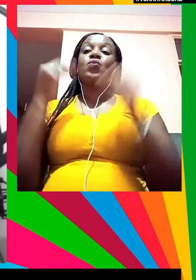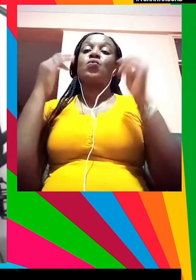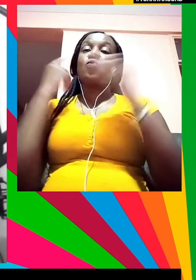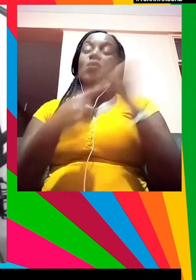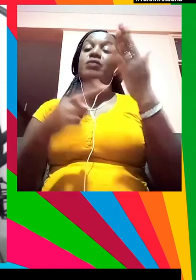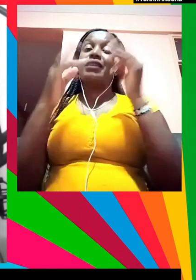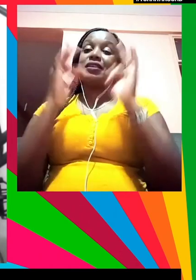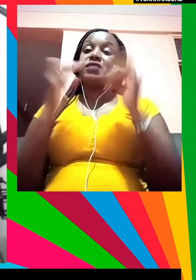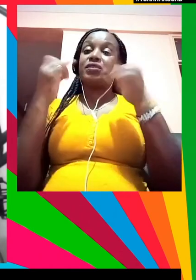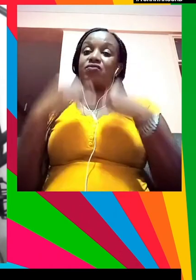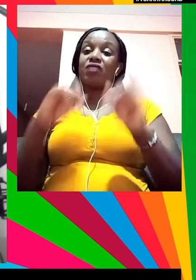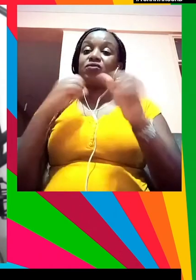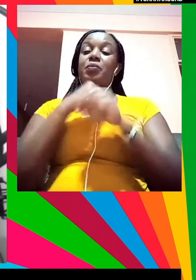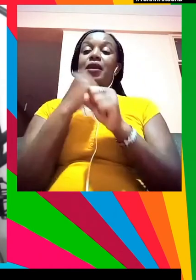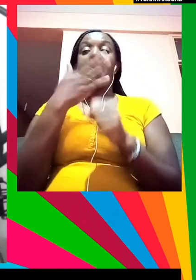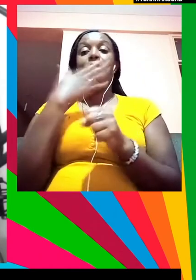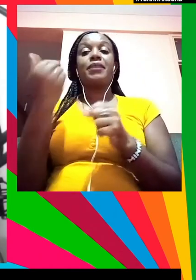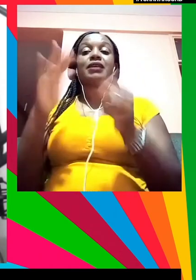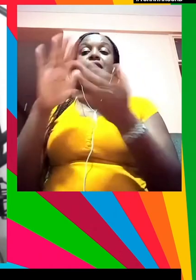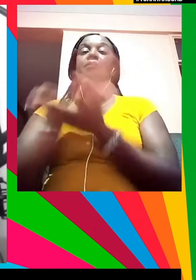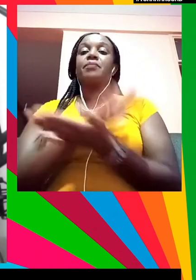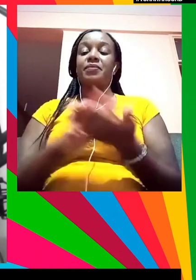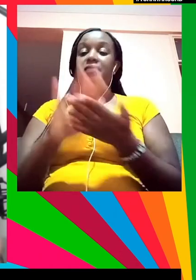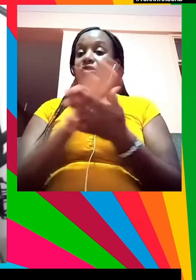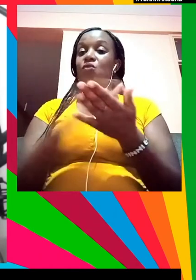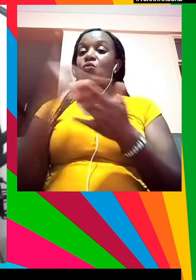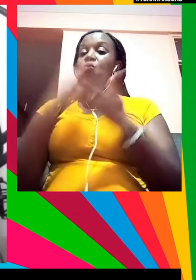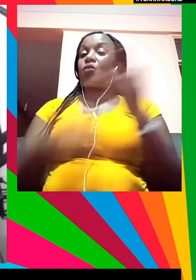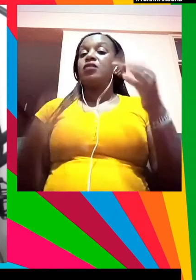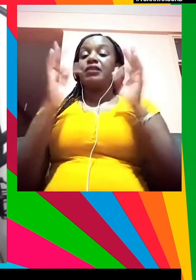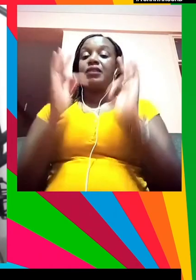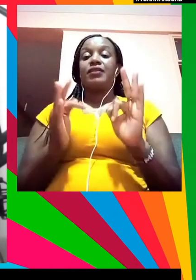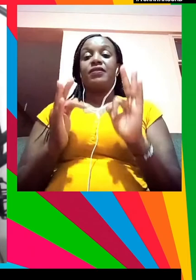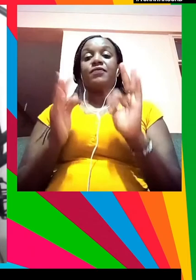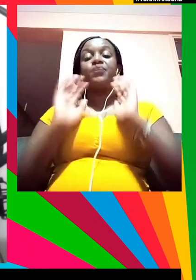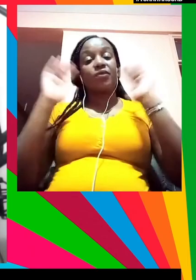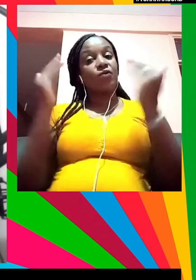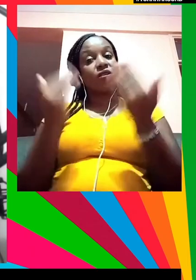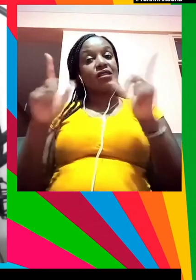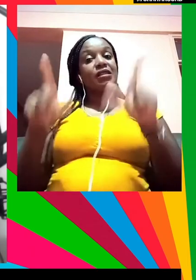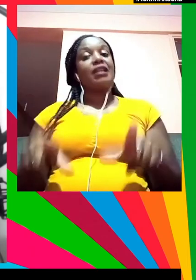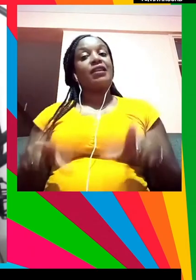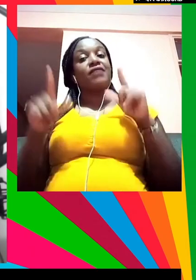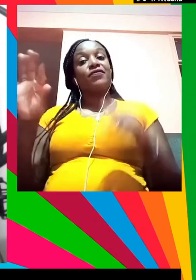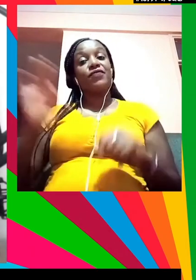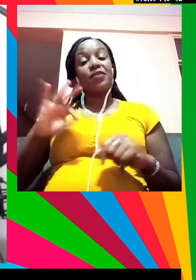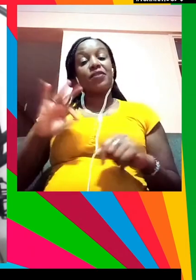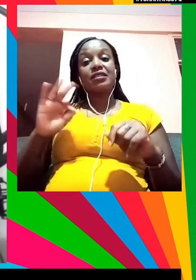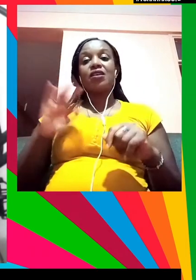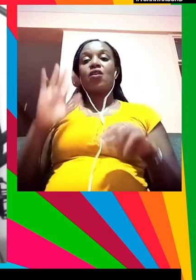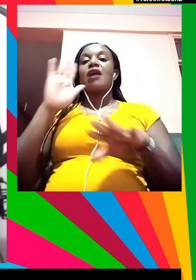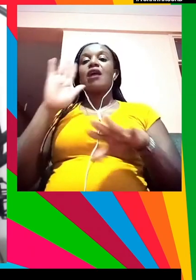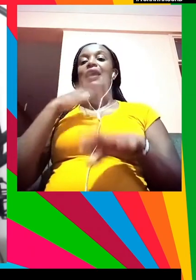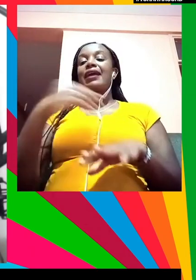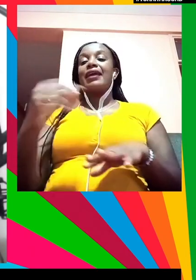que sea un mejor lugar para nosotros el mundo es vital está vivo y los discursos feministas